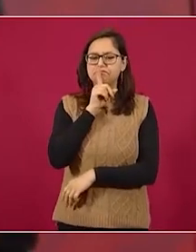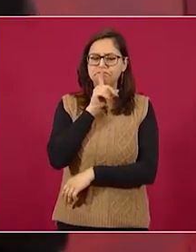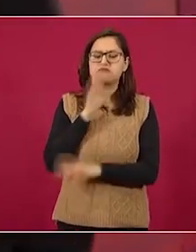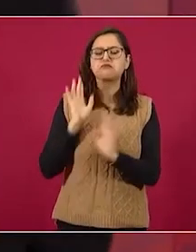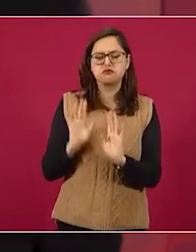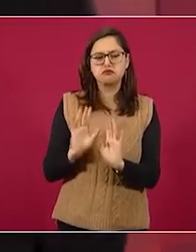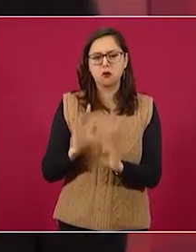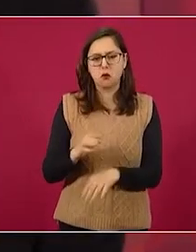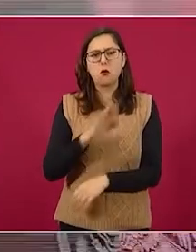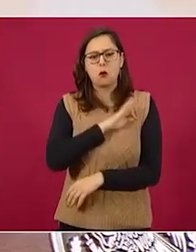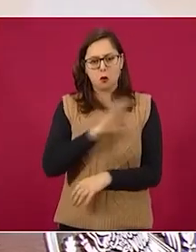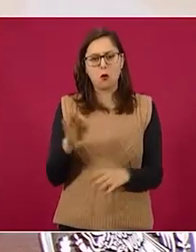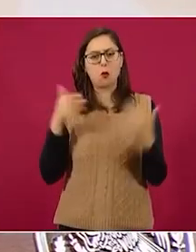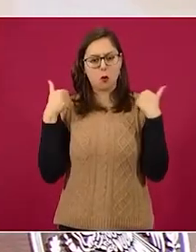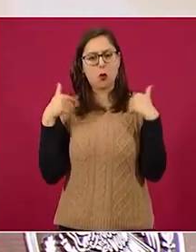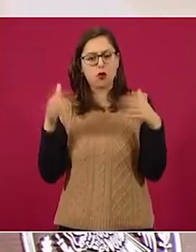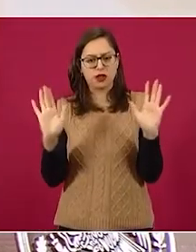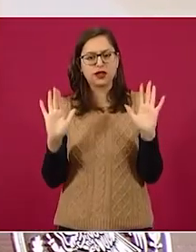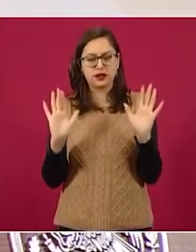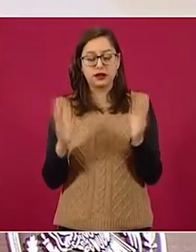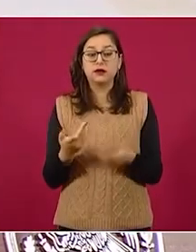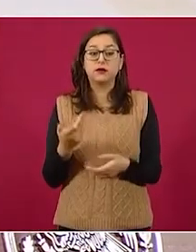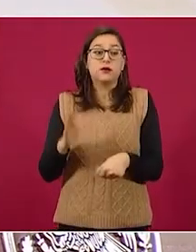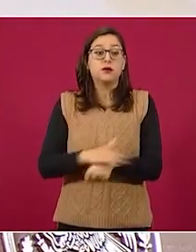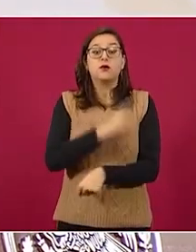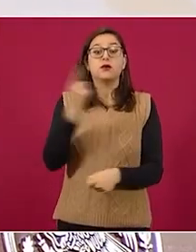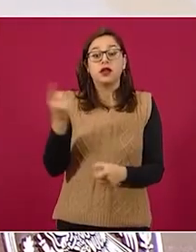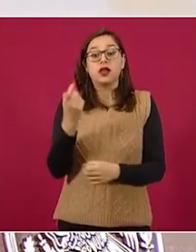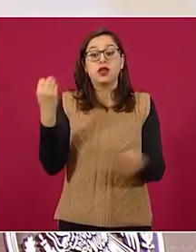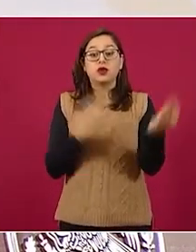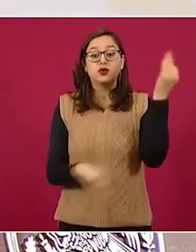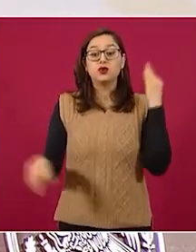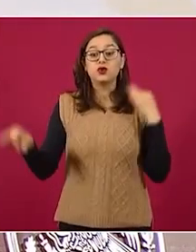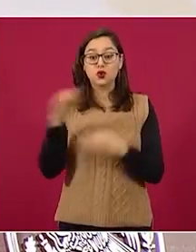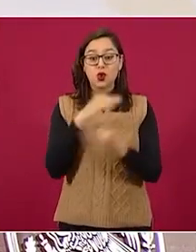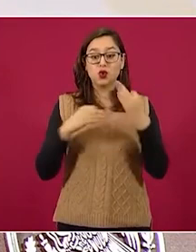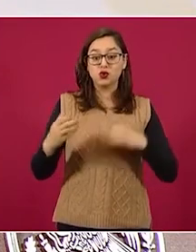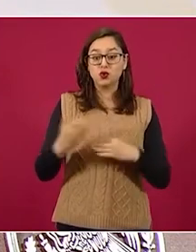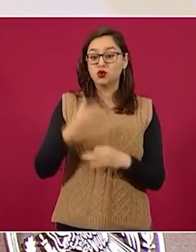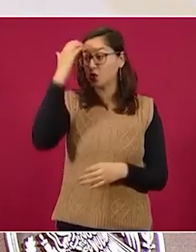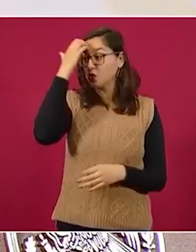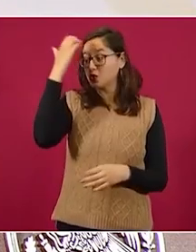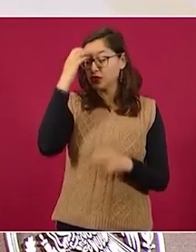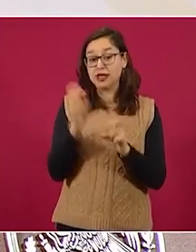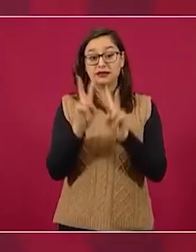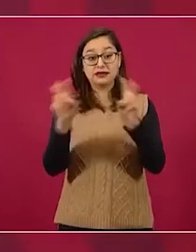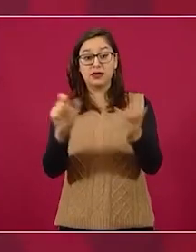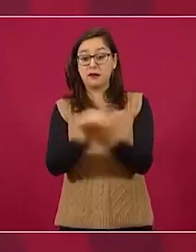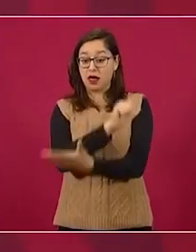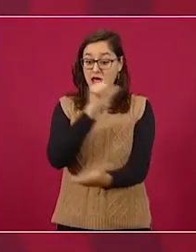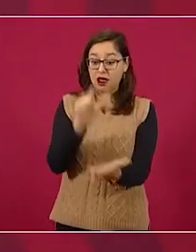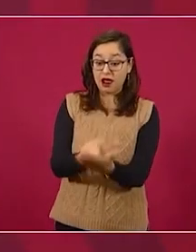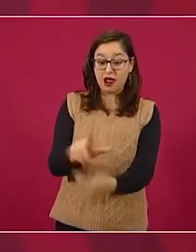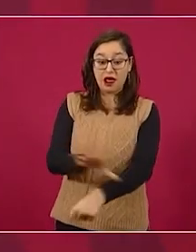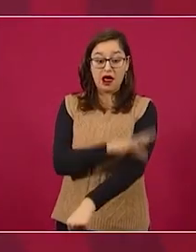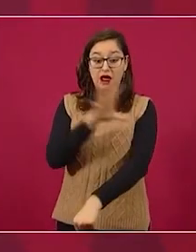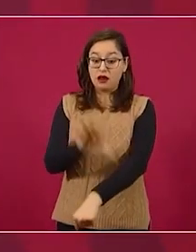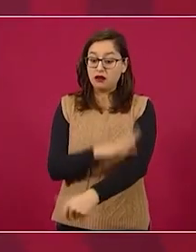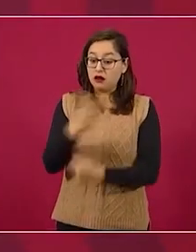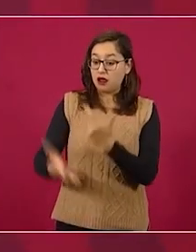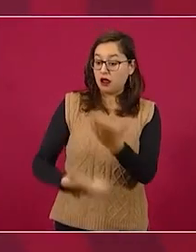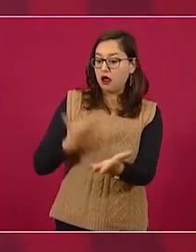porque nos conviene a todos lo de la reforma eléctrica, para que no